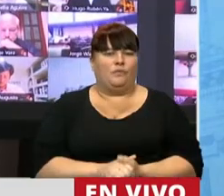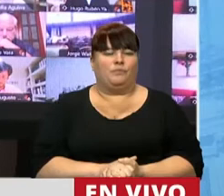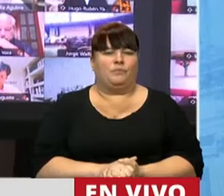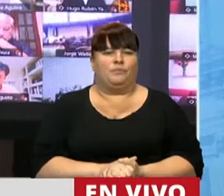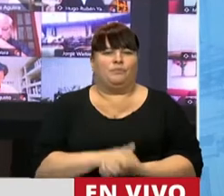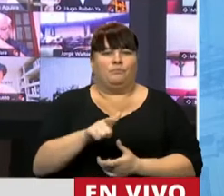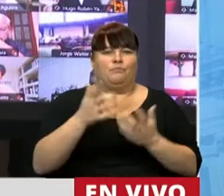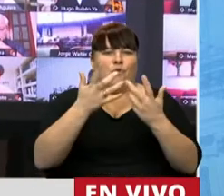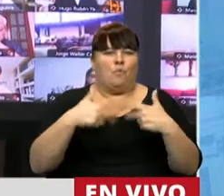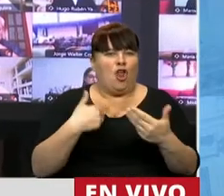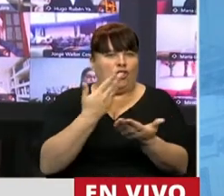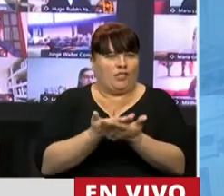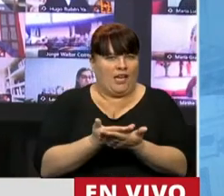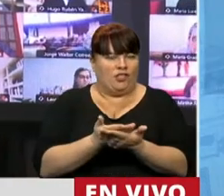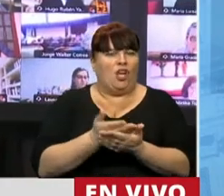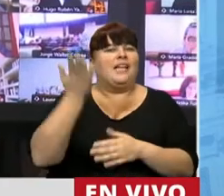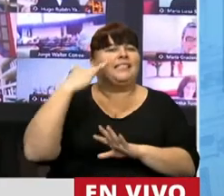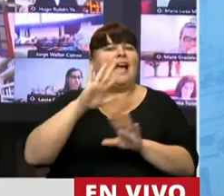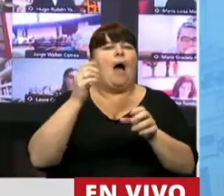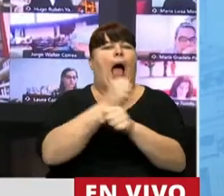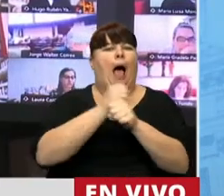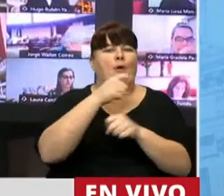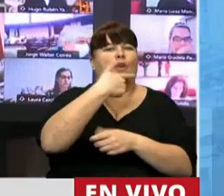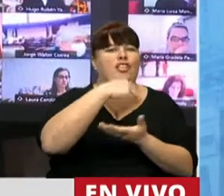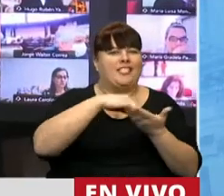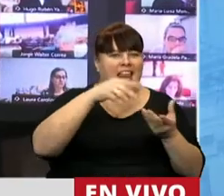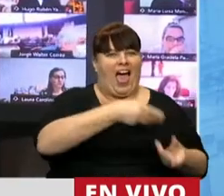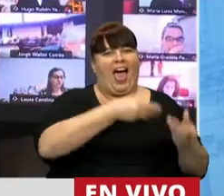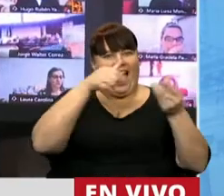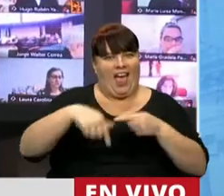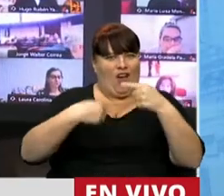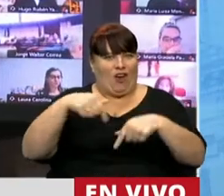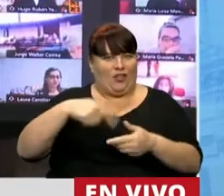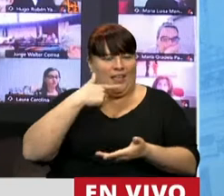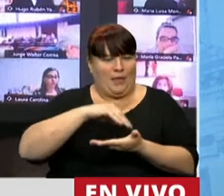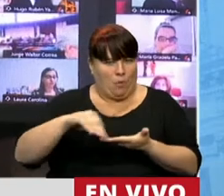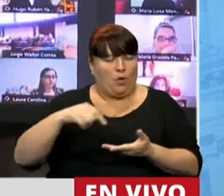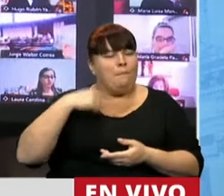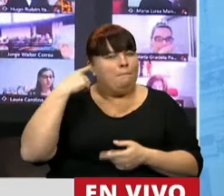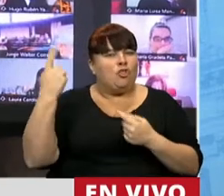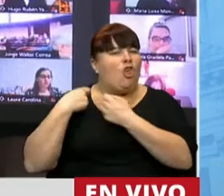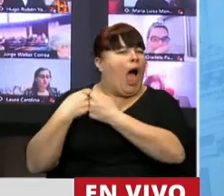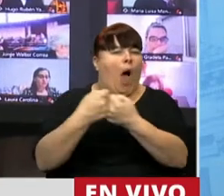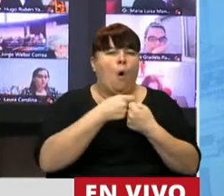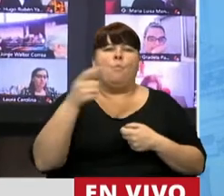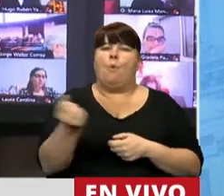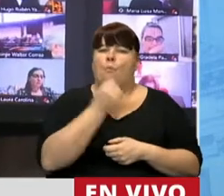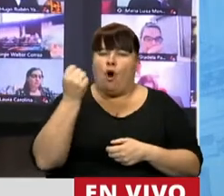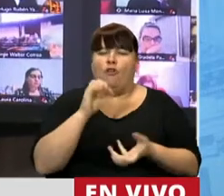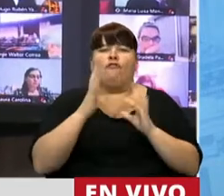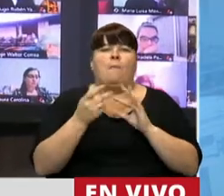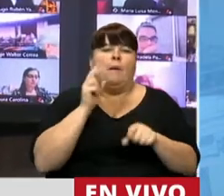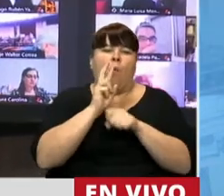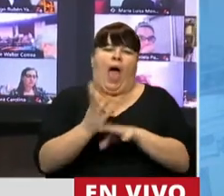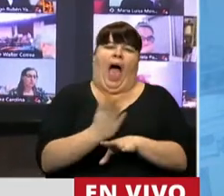proyecto que venía con media sanción del Senado y que todos coincidimos en que es muy importante como herramienta